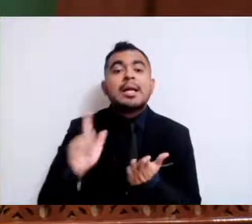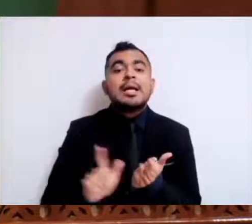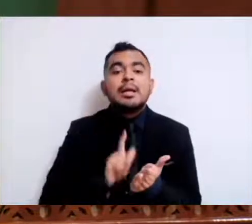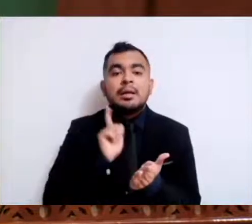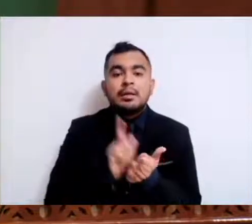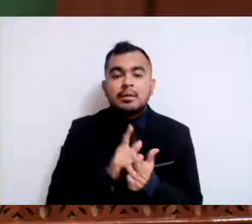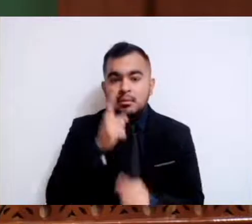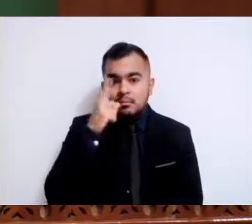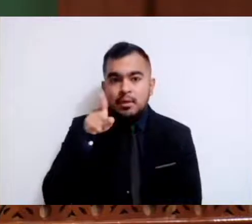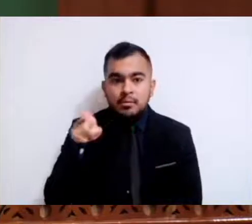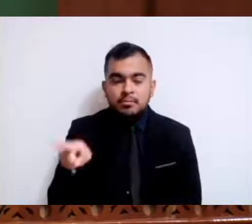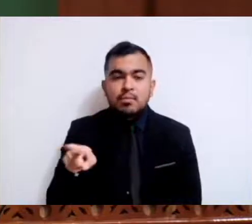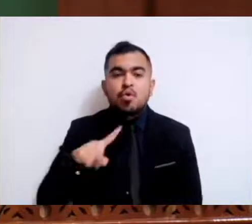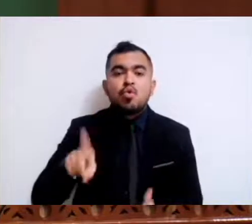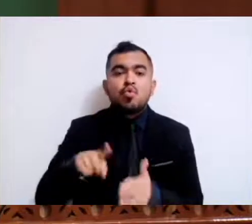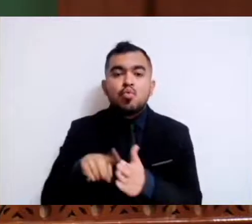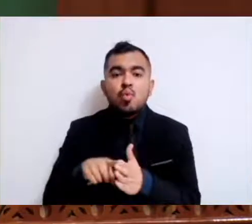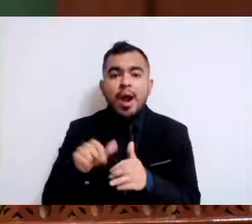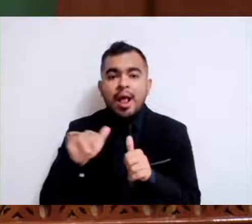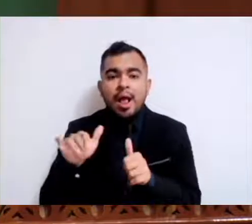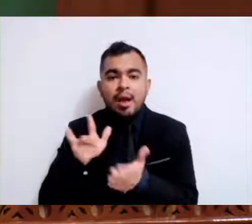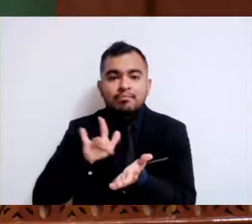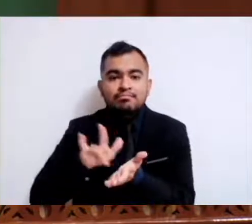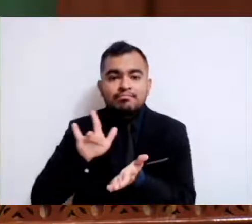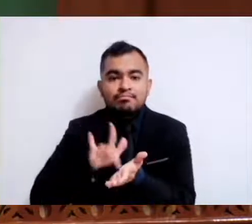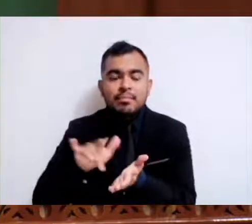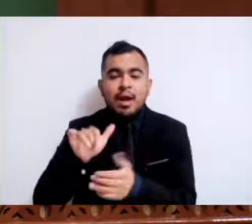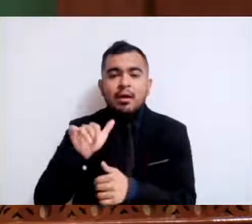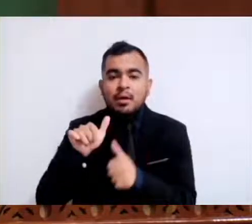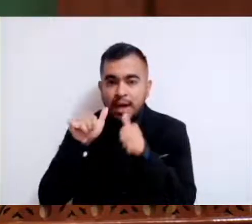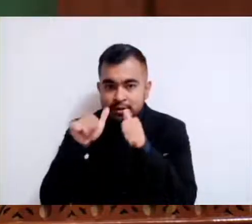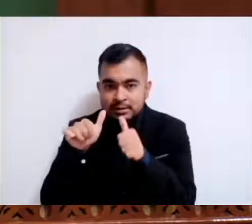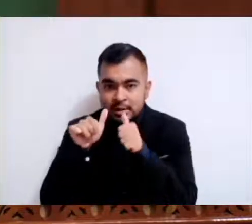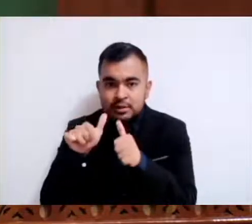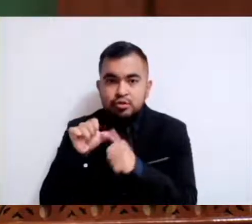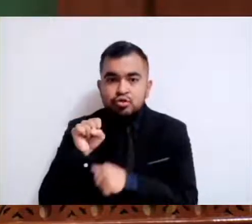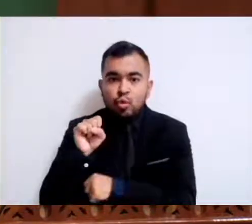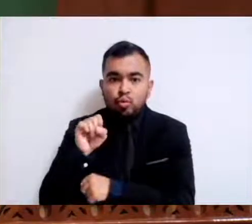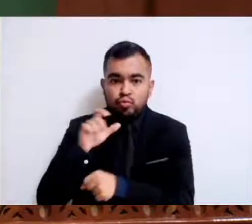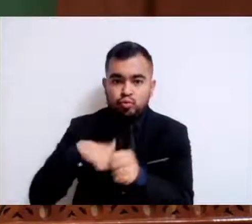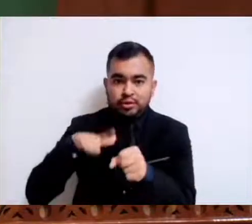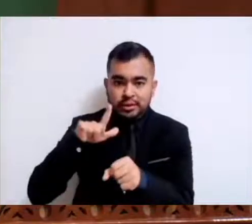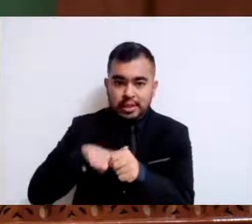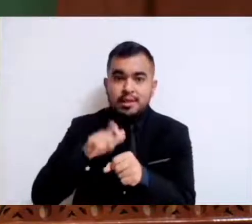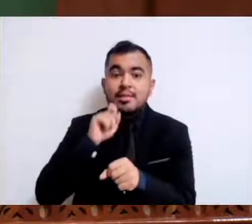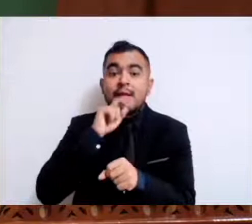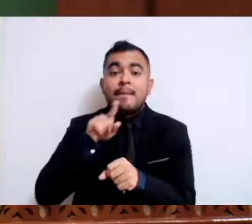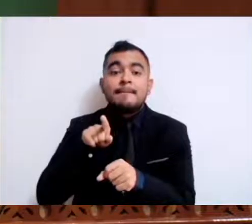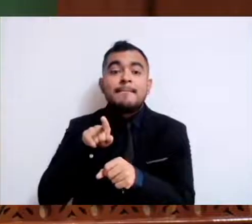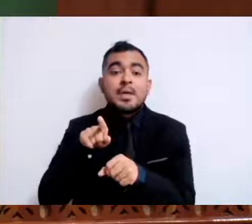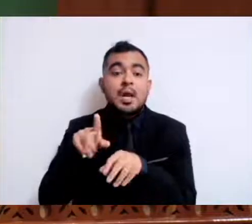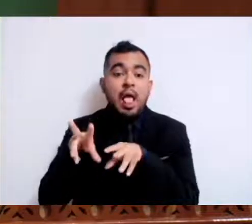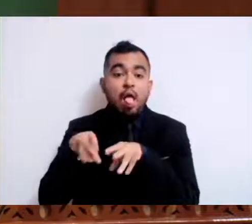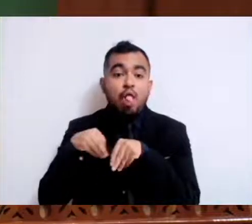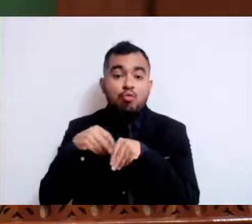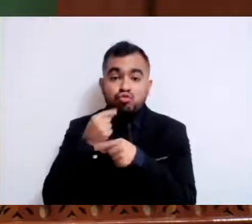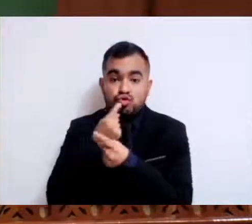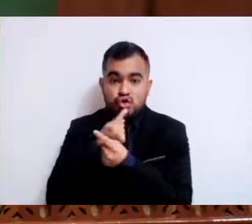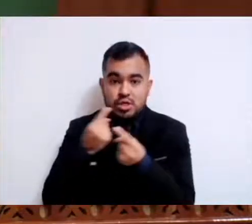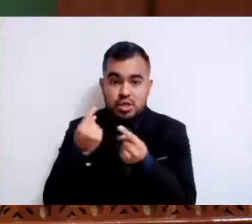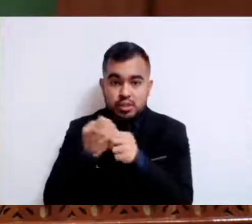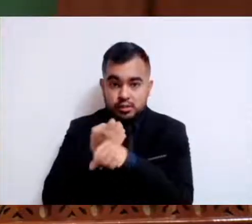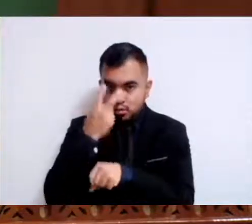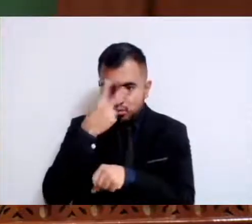asistencia social y las adopciones en el Estado de México, que tiene sustento en lo